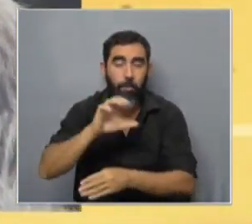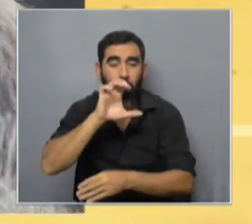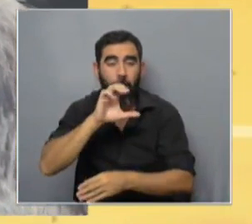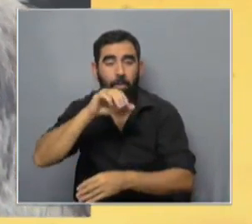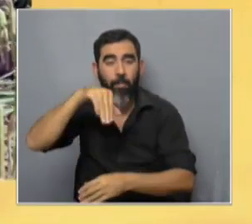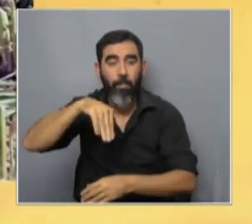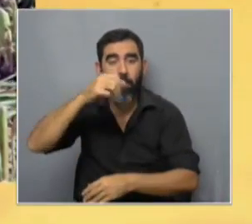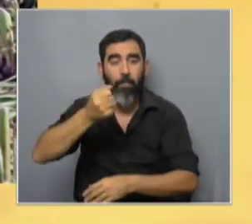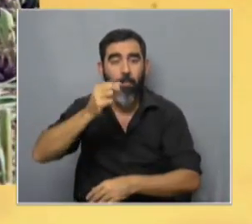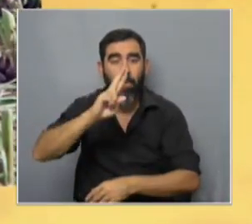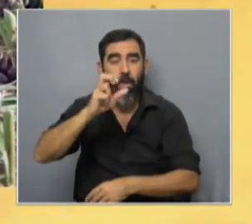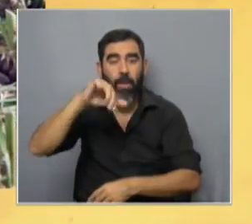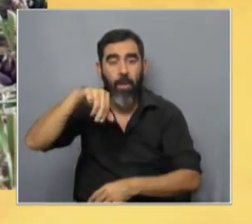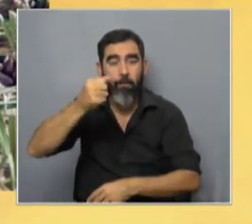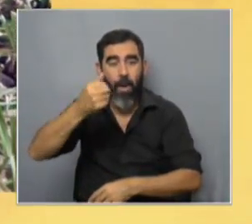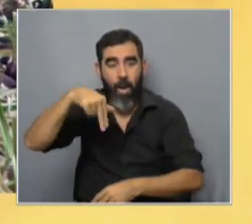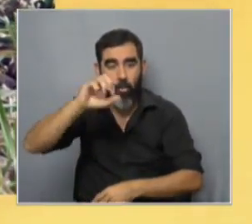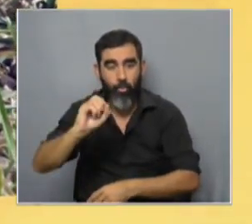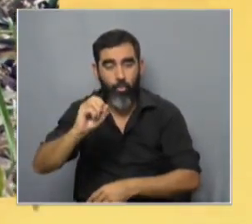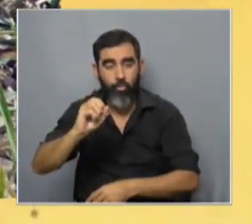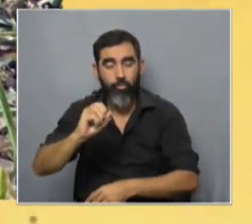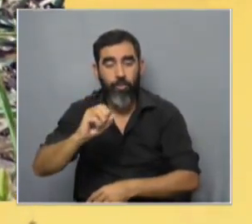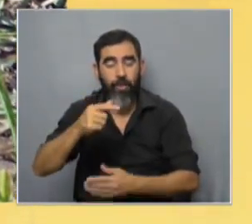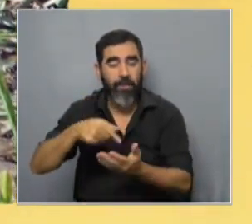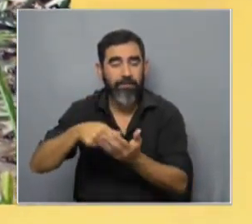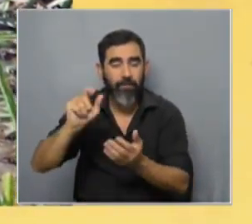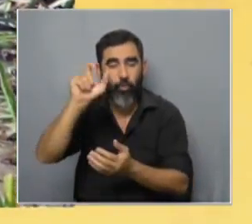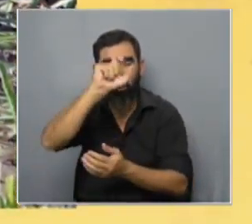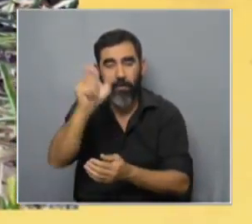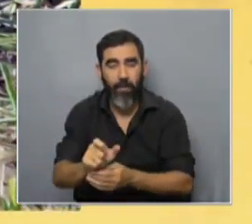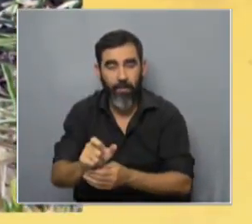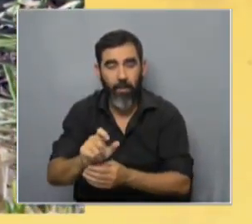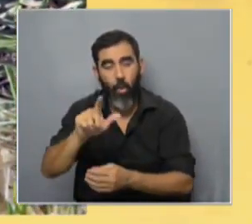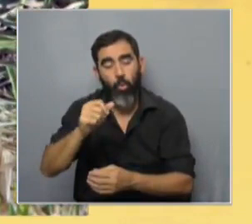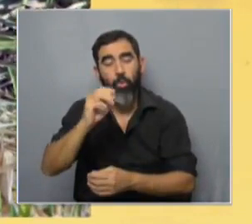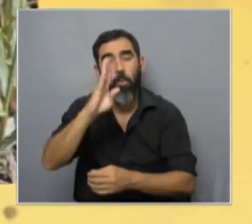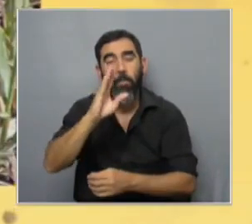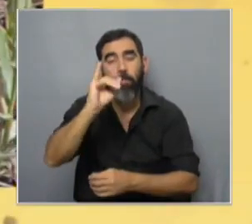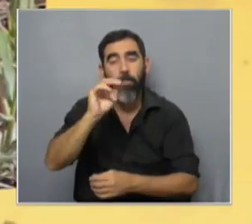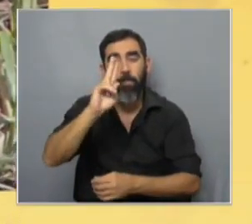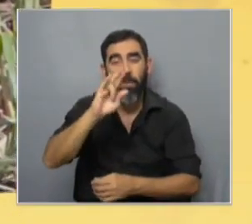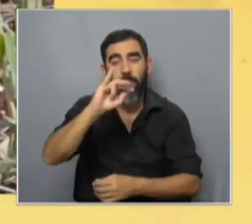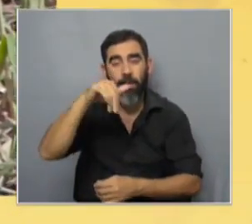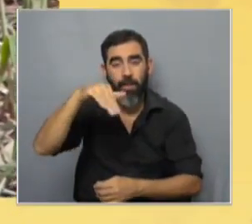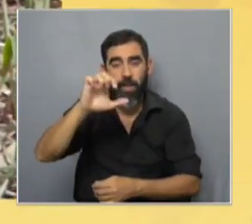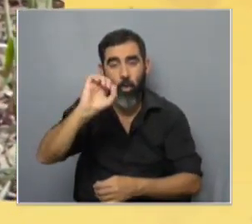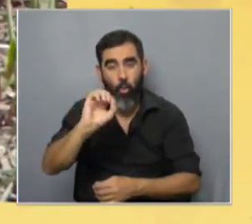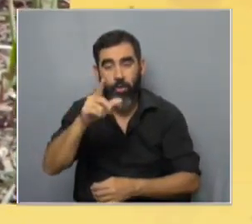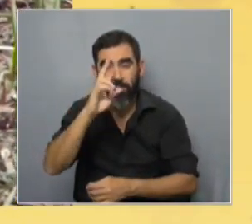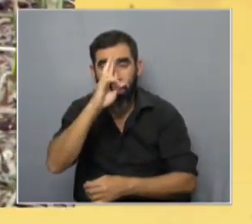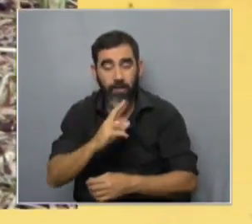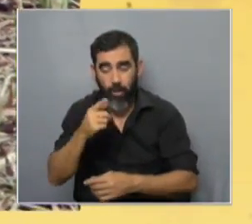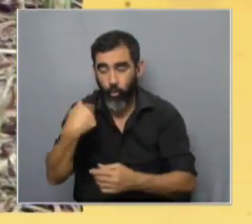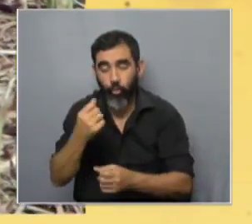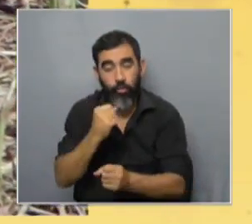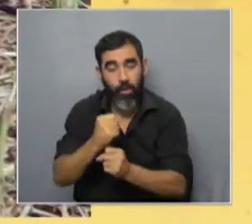maremano abrucese originario del centro de Italia el pastor de Pirineo y esas son las razas con las que nosotros